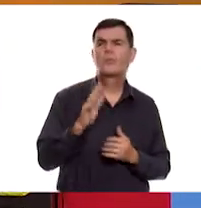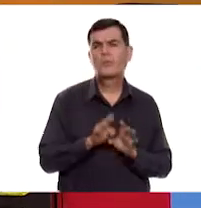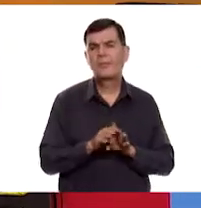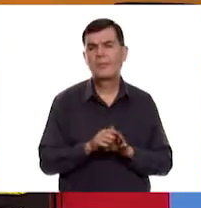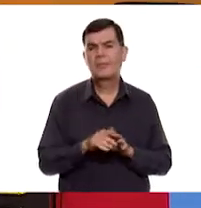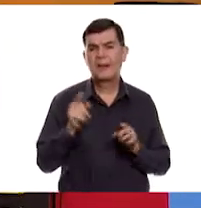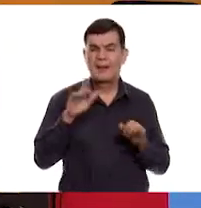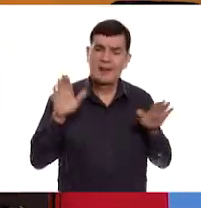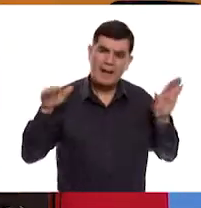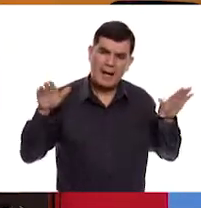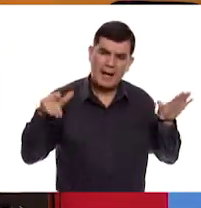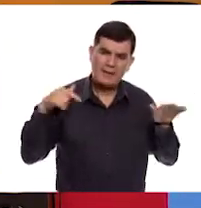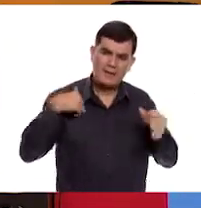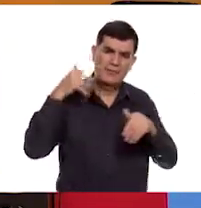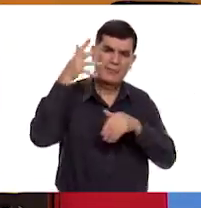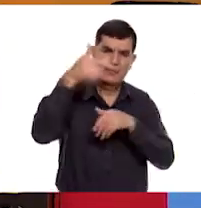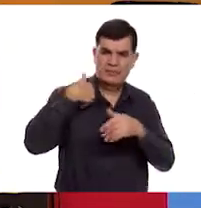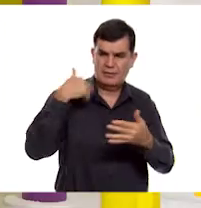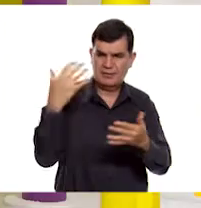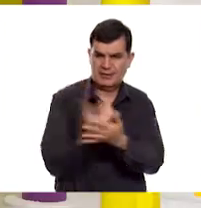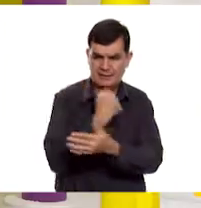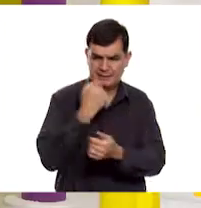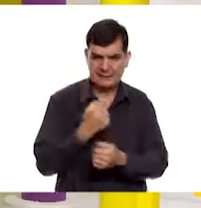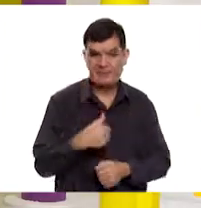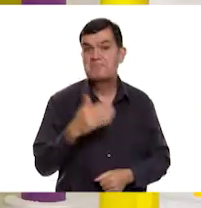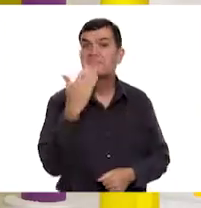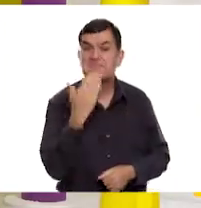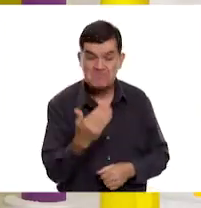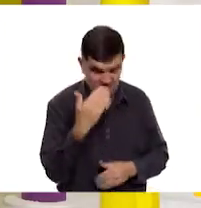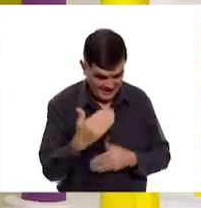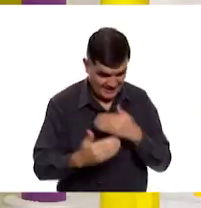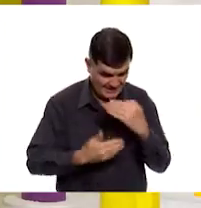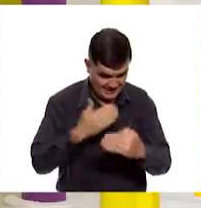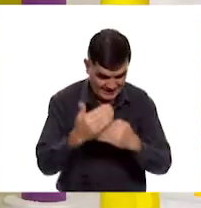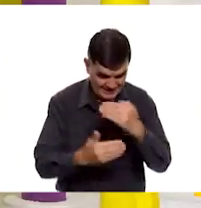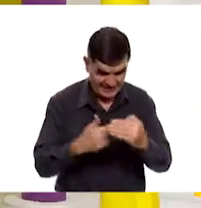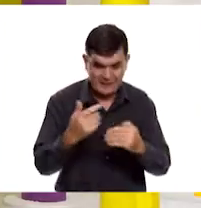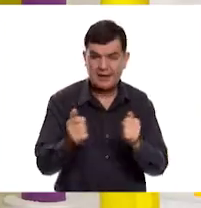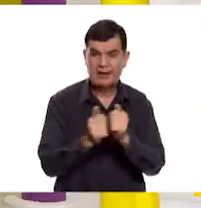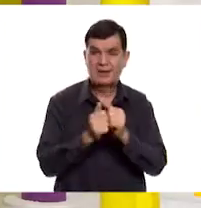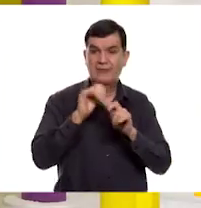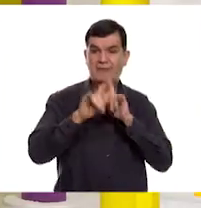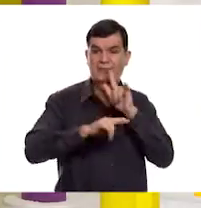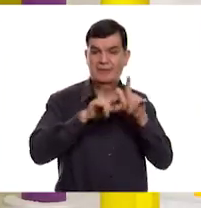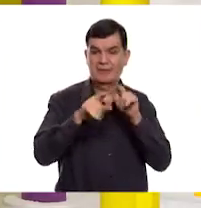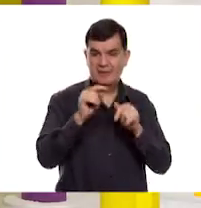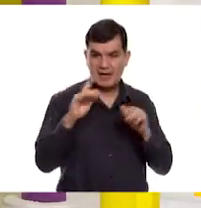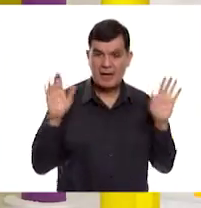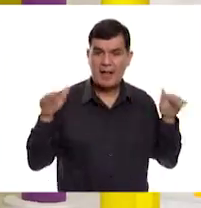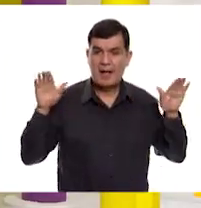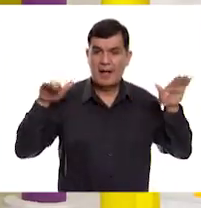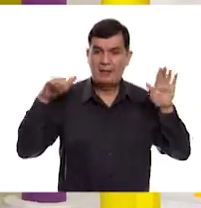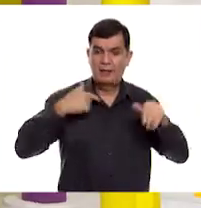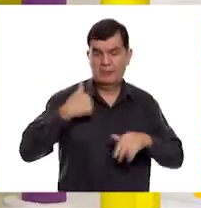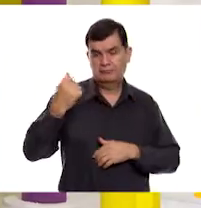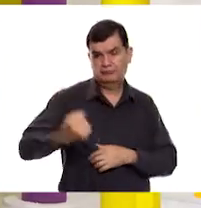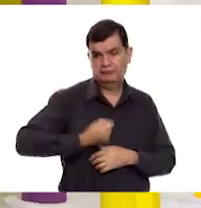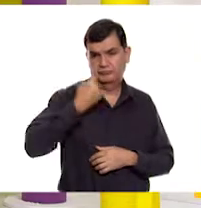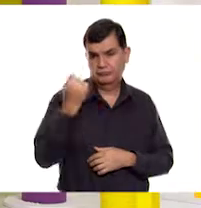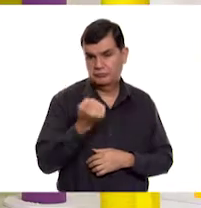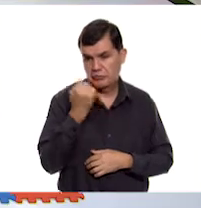El ave que me hará ganar. Suena muy bien para que sigas avanzando en esta feria. O también se podría llamar el ave que me dará suerte.